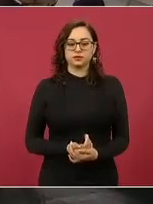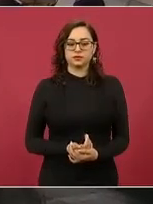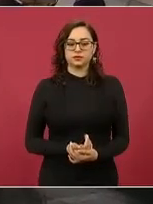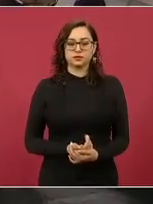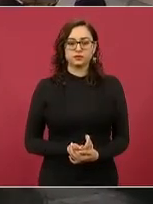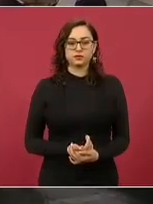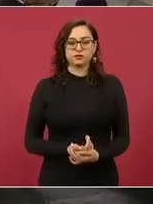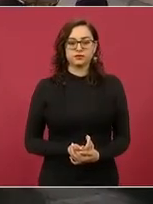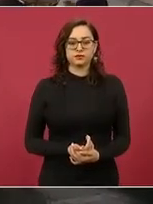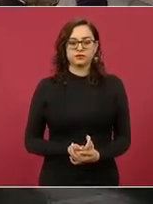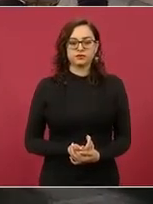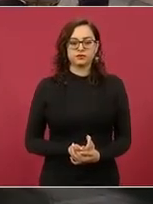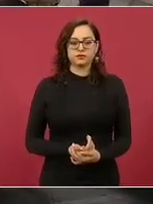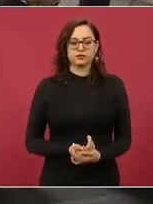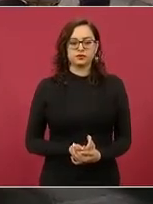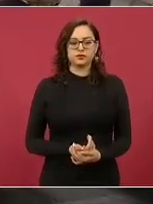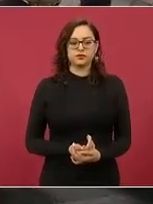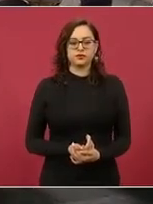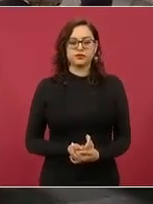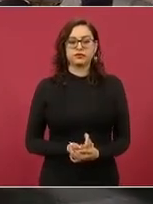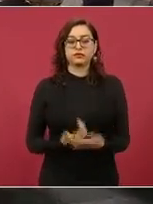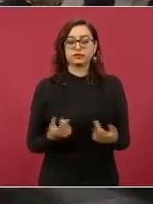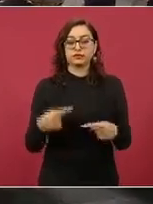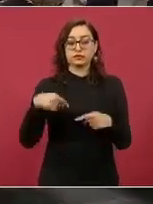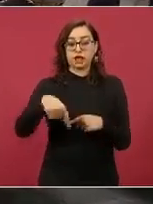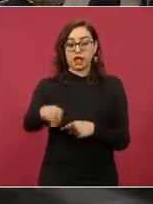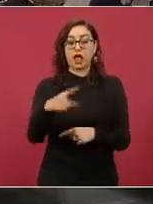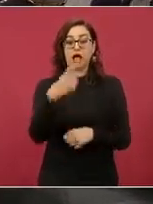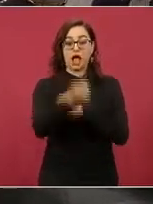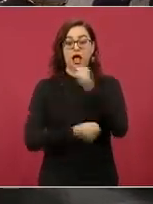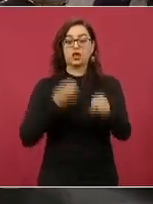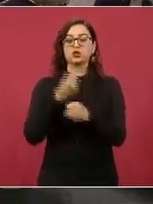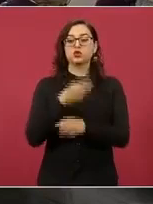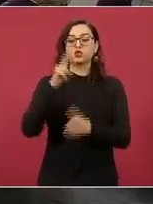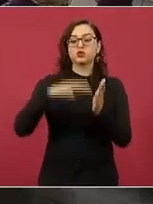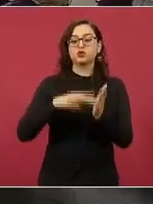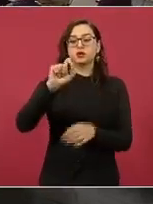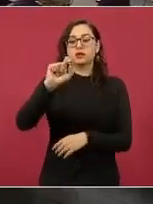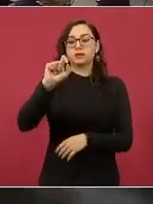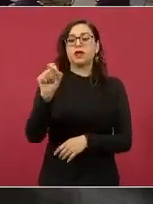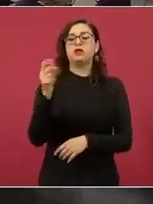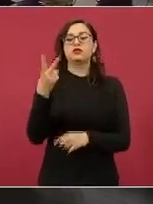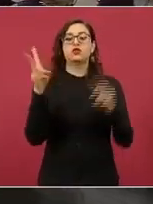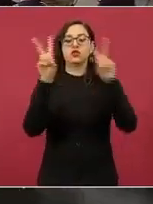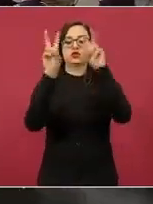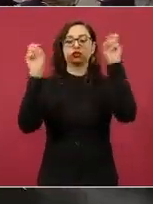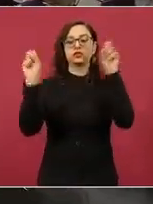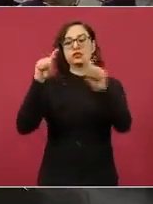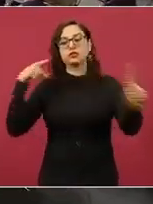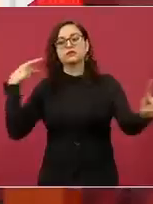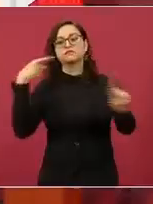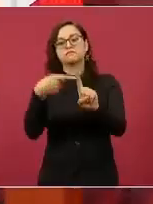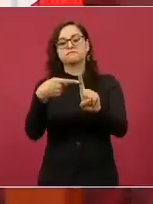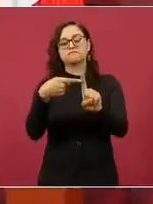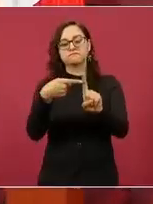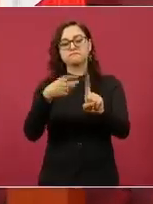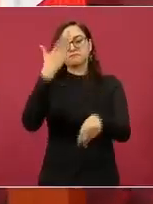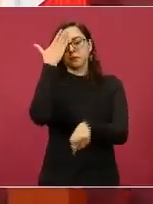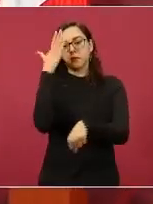dedicado a Ricardo Flores Magón,